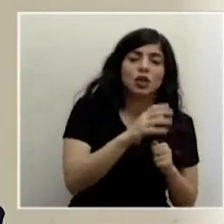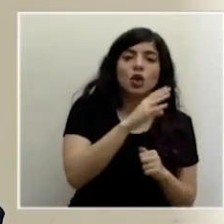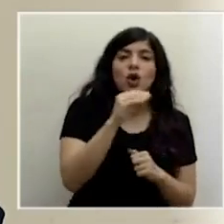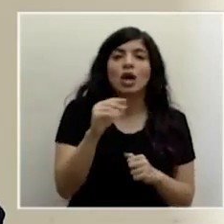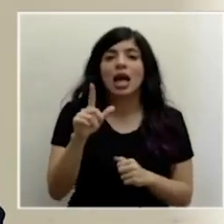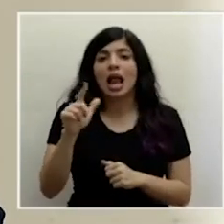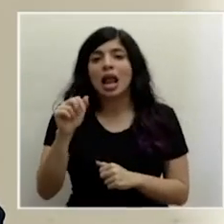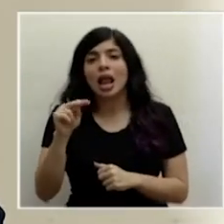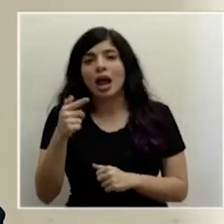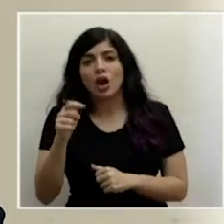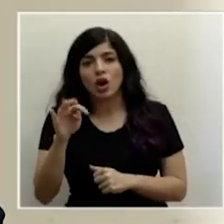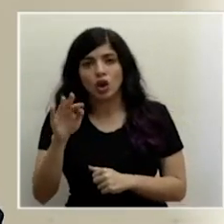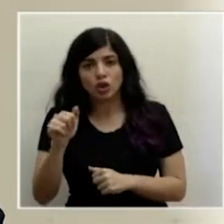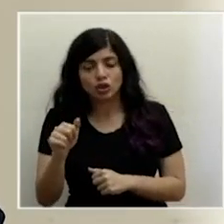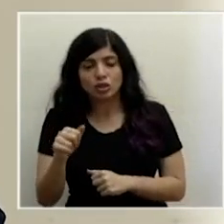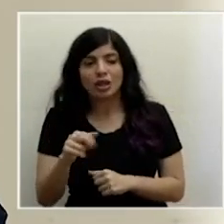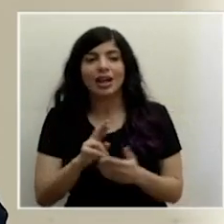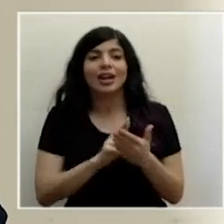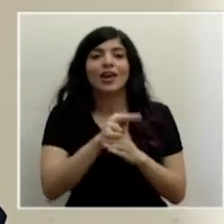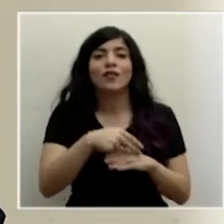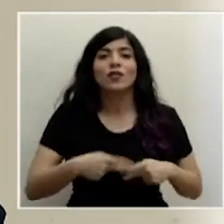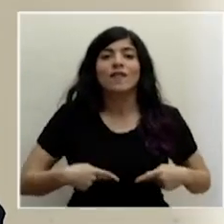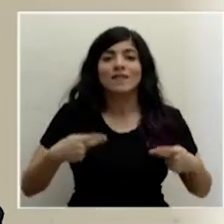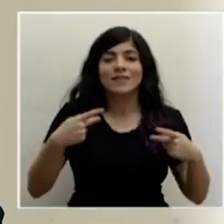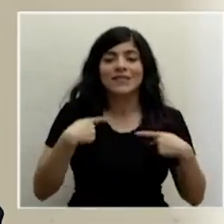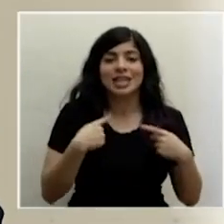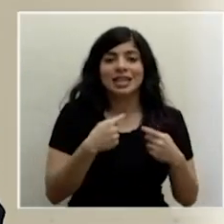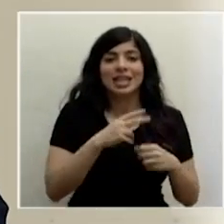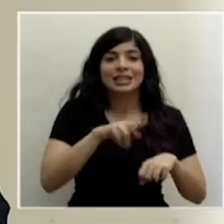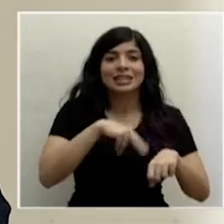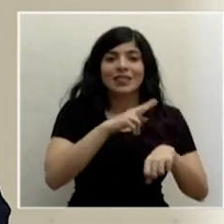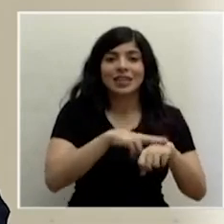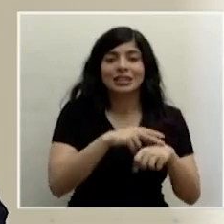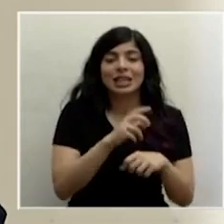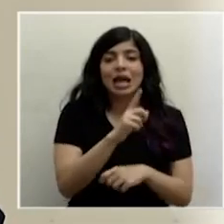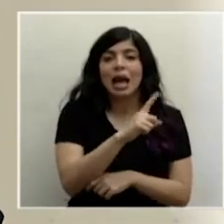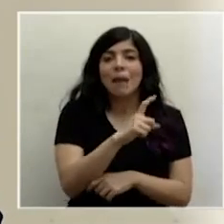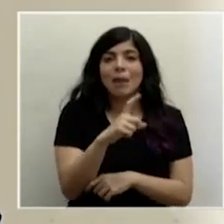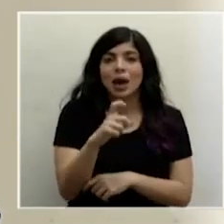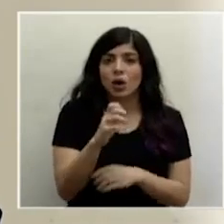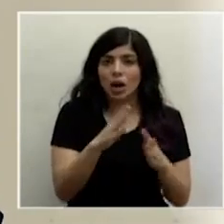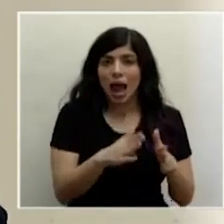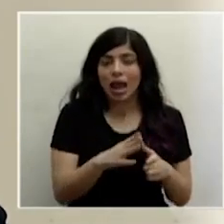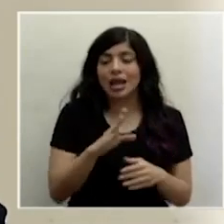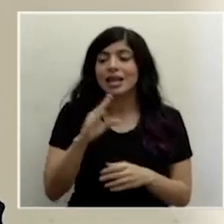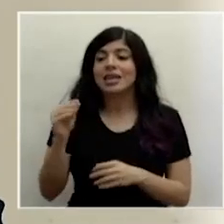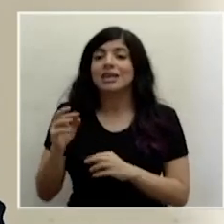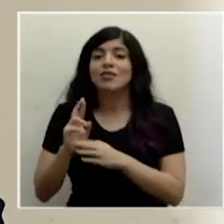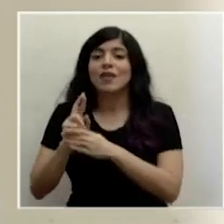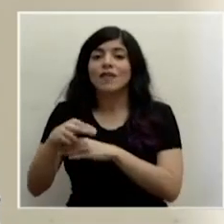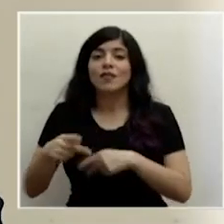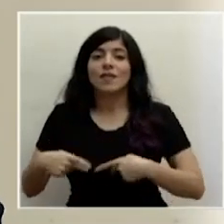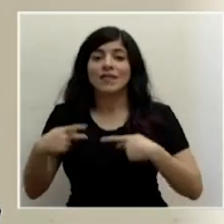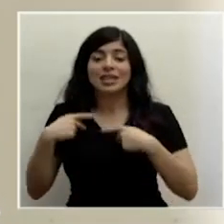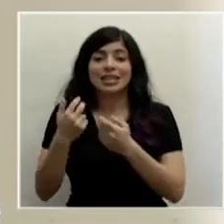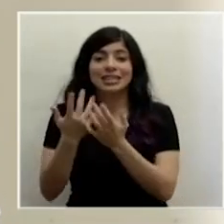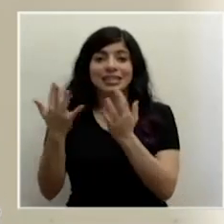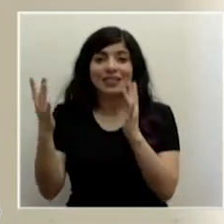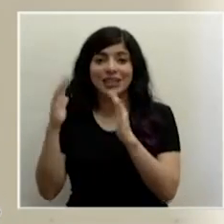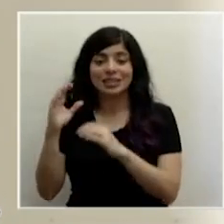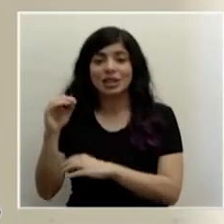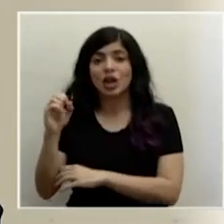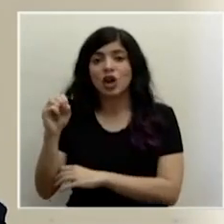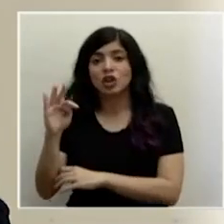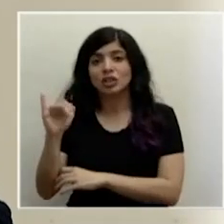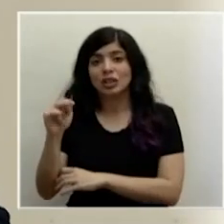el refugio de Vida Silvestre de Camaronal y el refugio de Vida Silvestre Osteonal, que pues reúnen las playas de